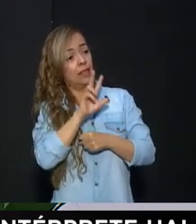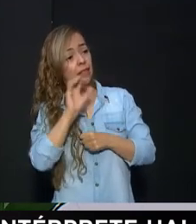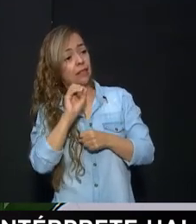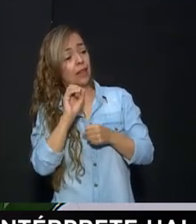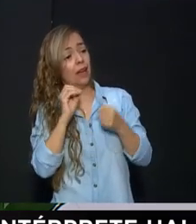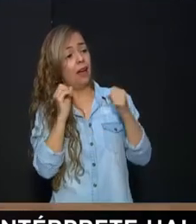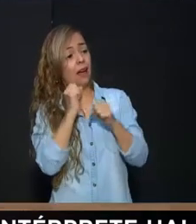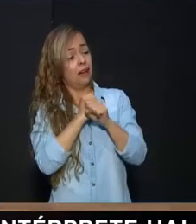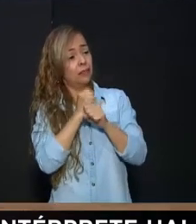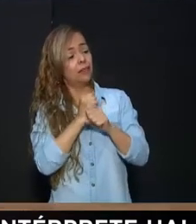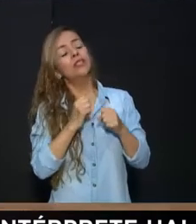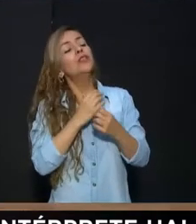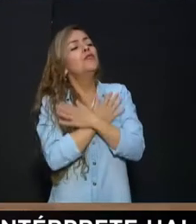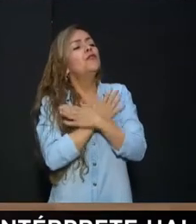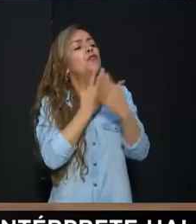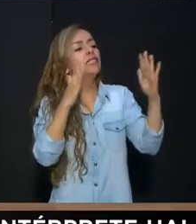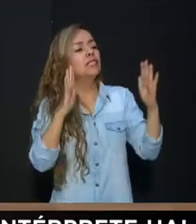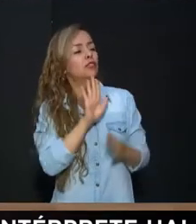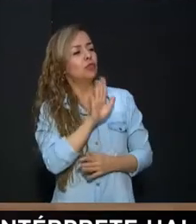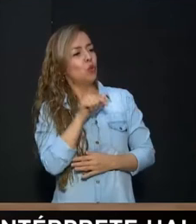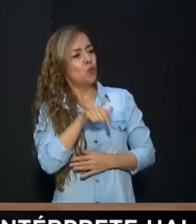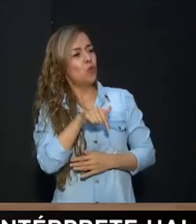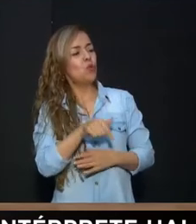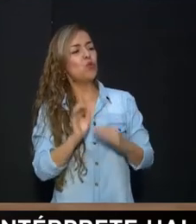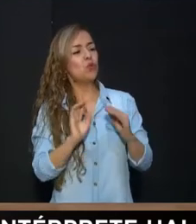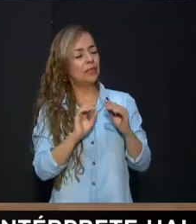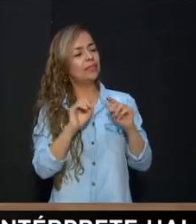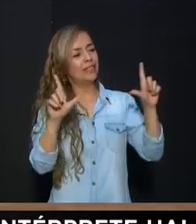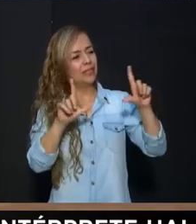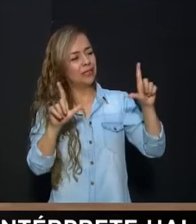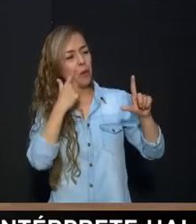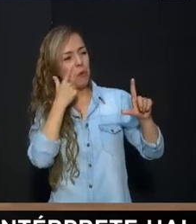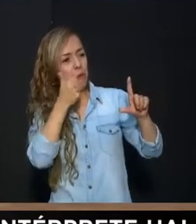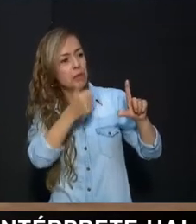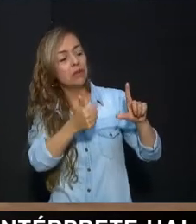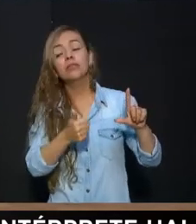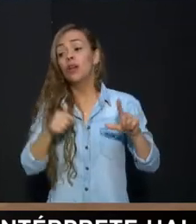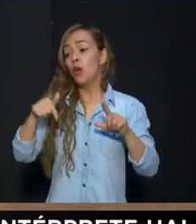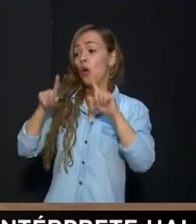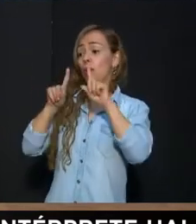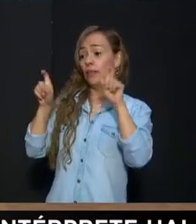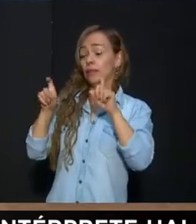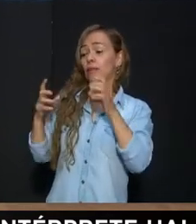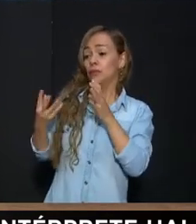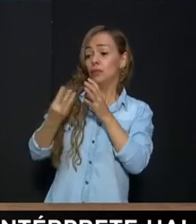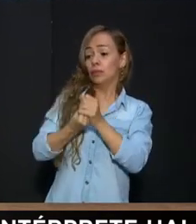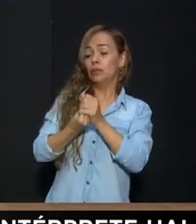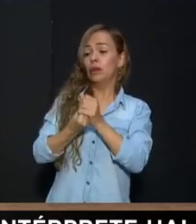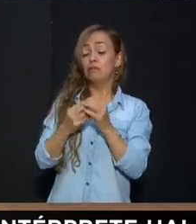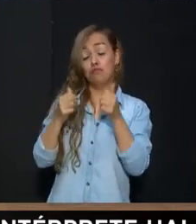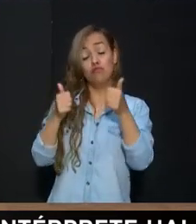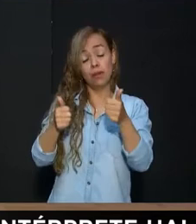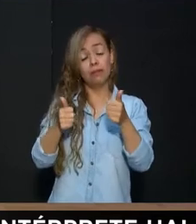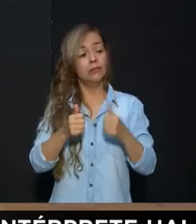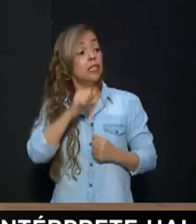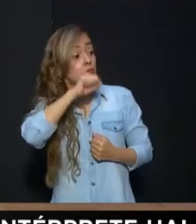programa Bueno Hoy estamos hablando de educación inclusiva Sí Me parece muy importante Y muy interesante Tanto nosotros los padres